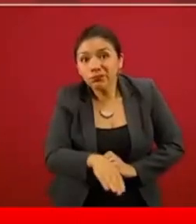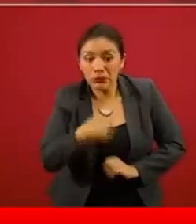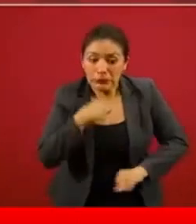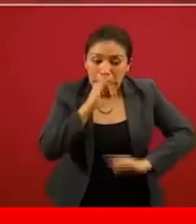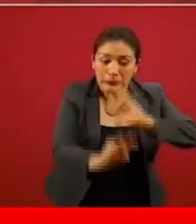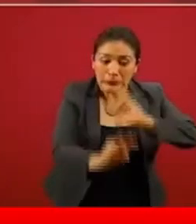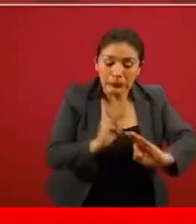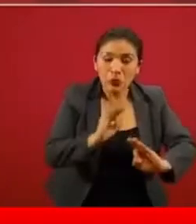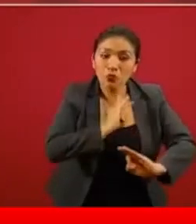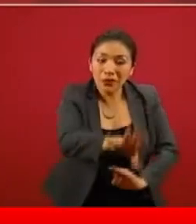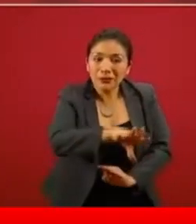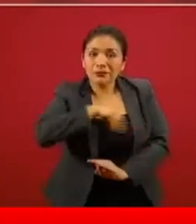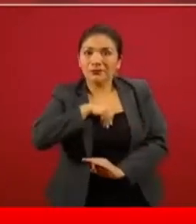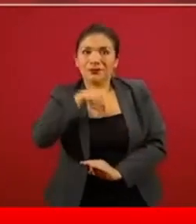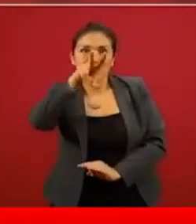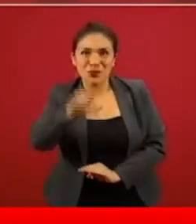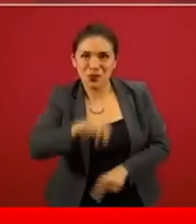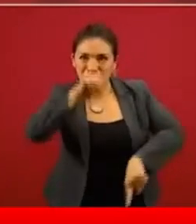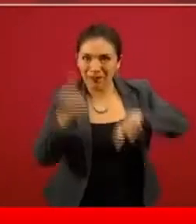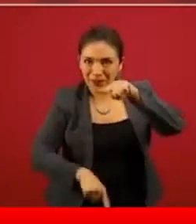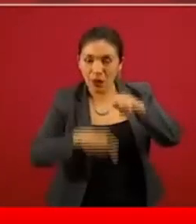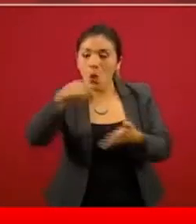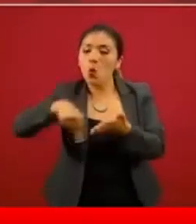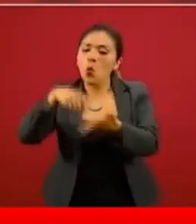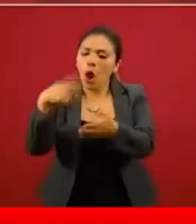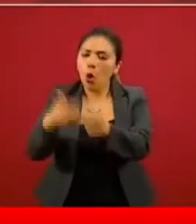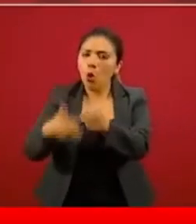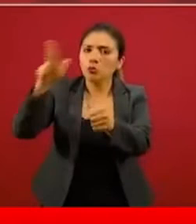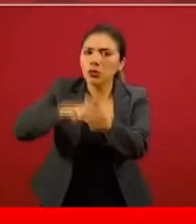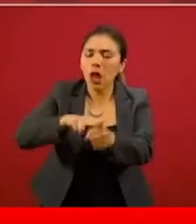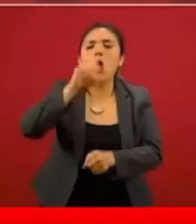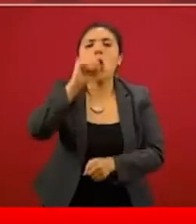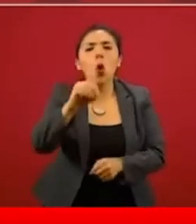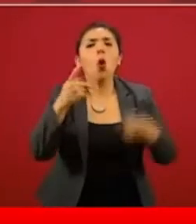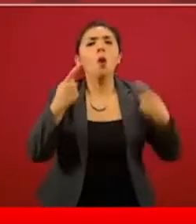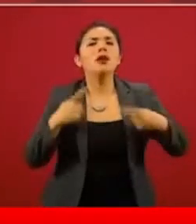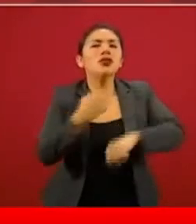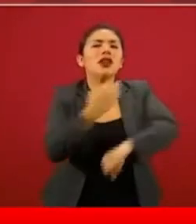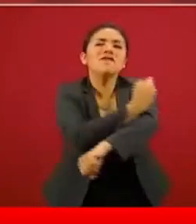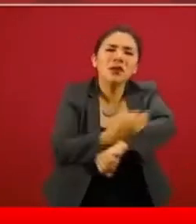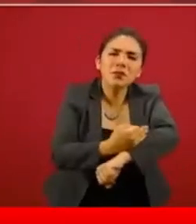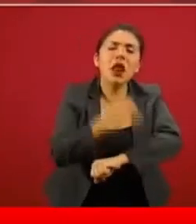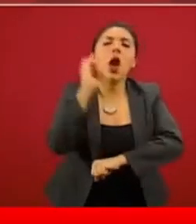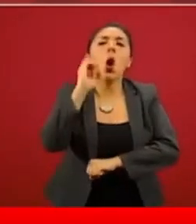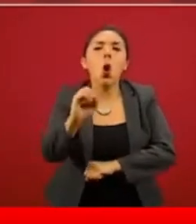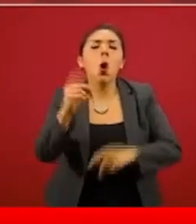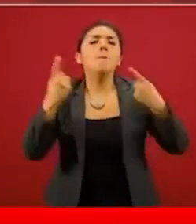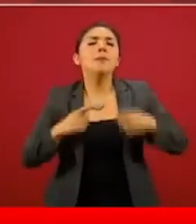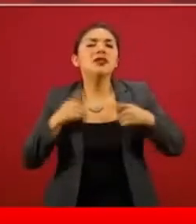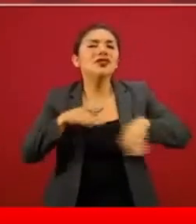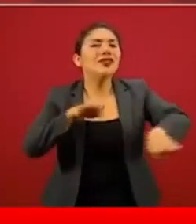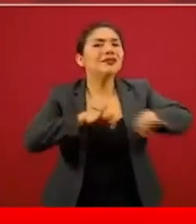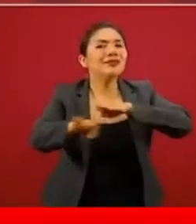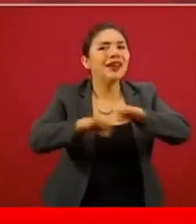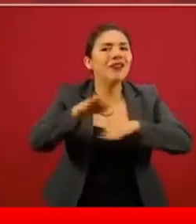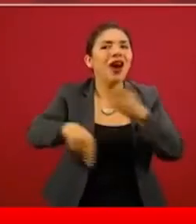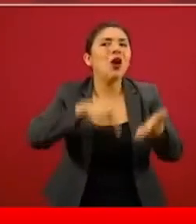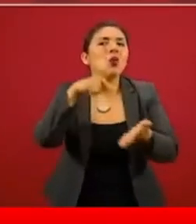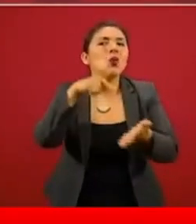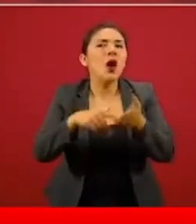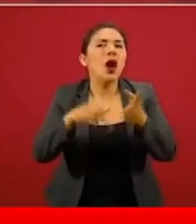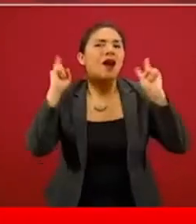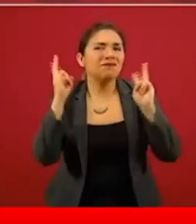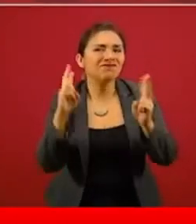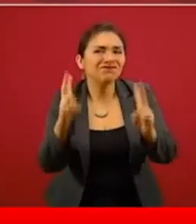infectarse, tanto en el hospital como los familiares, como las personas que trabajan precisamente en